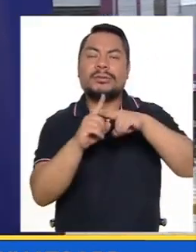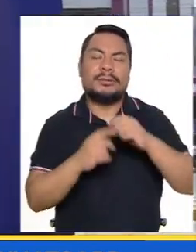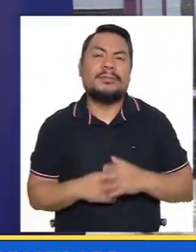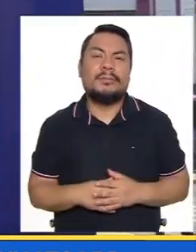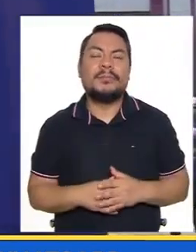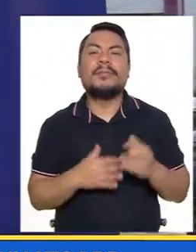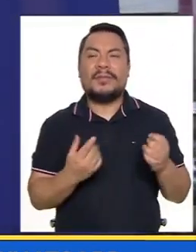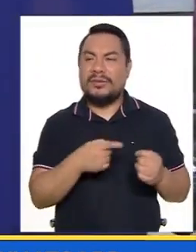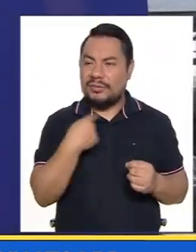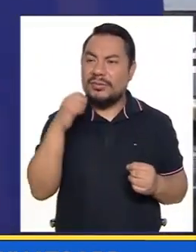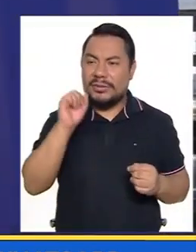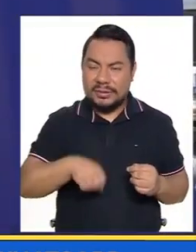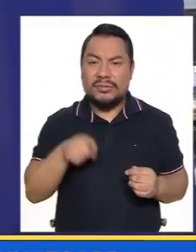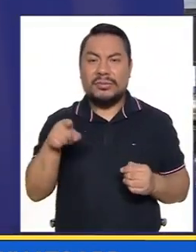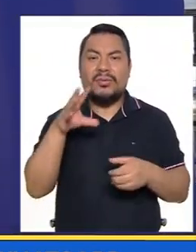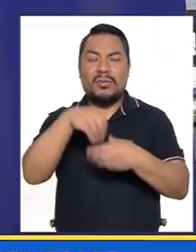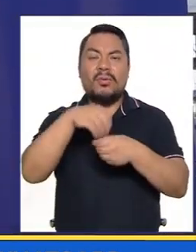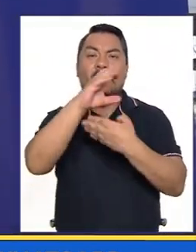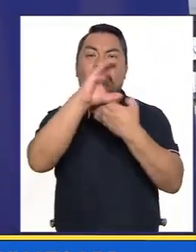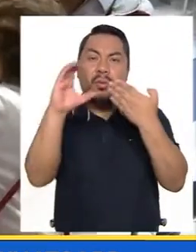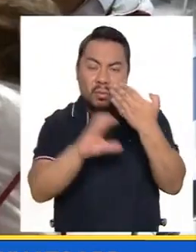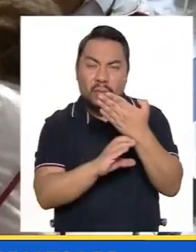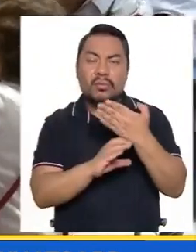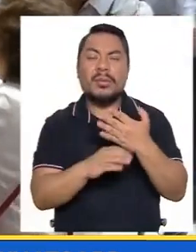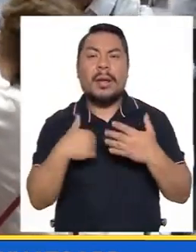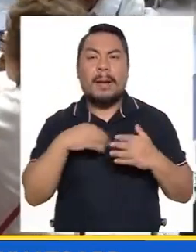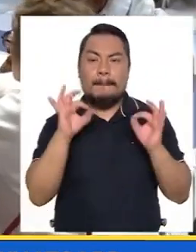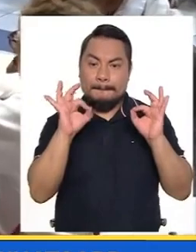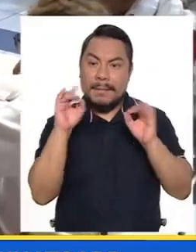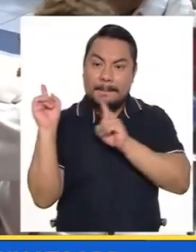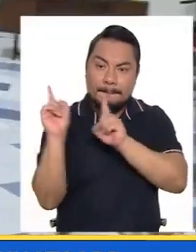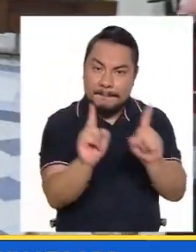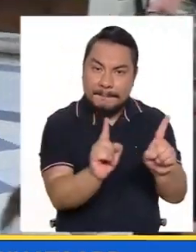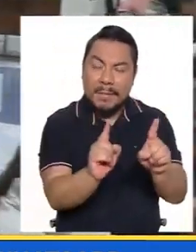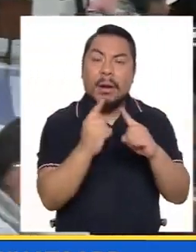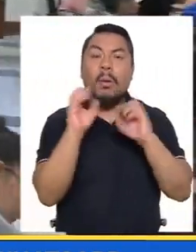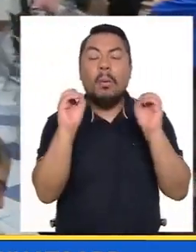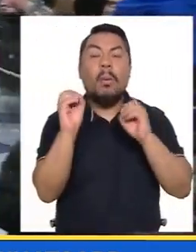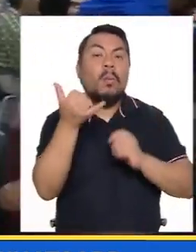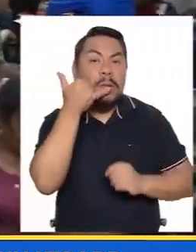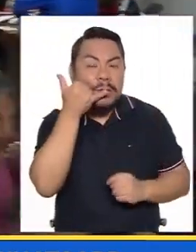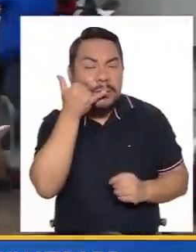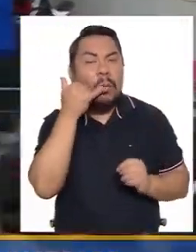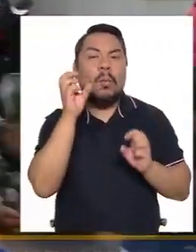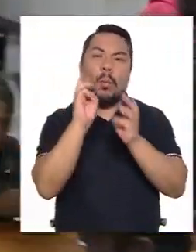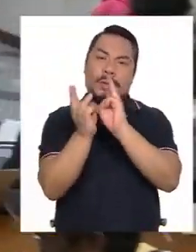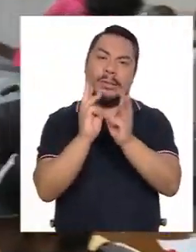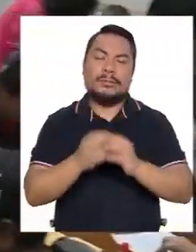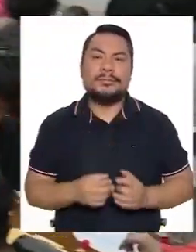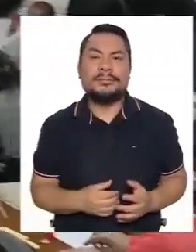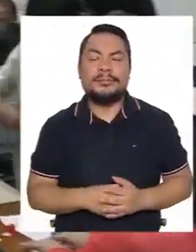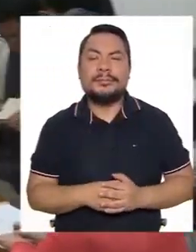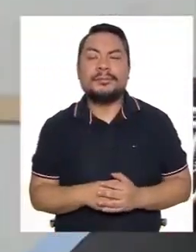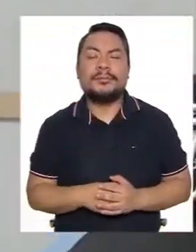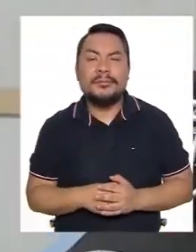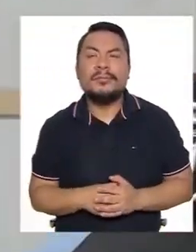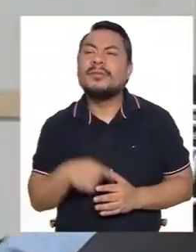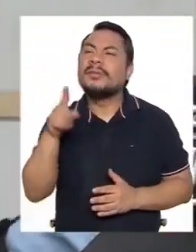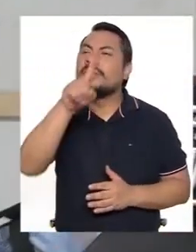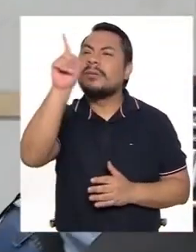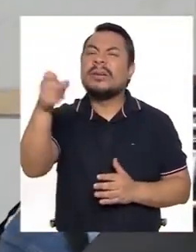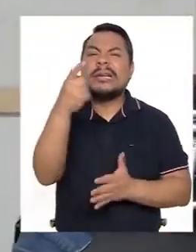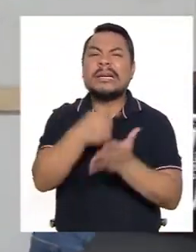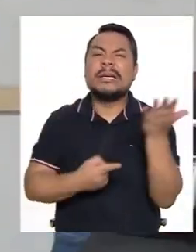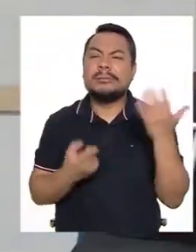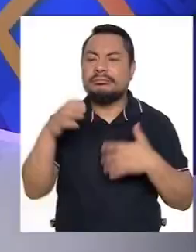Entonces, estamos nosotros en Conadis de manera presencial, pero también por teléfono o vía WhatsApp. ¿Y qué instituciones están